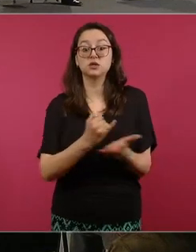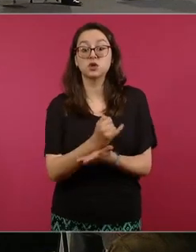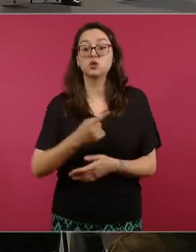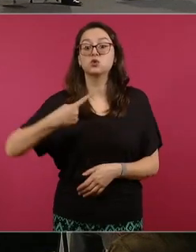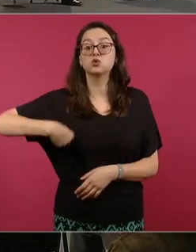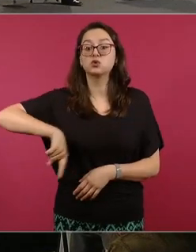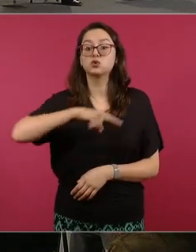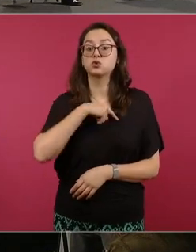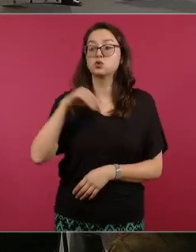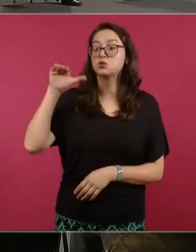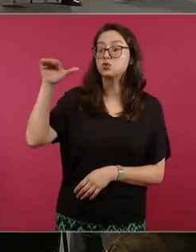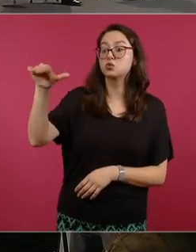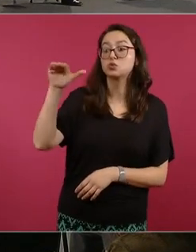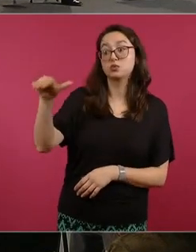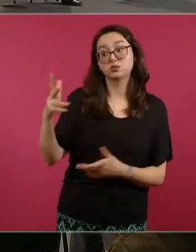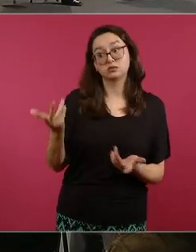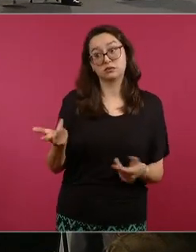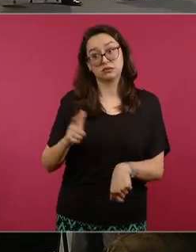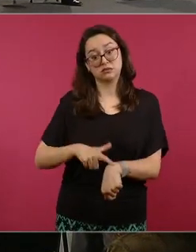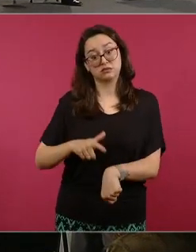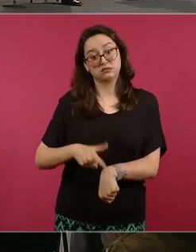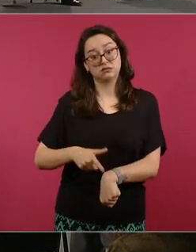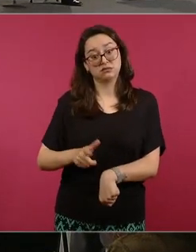es que resuelvan ya